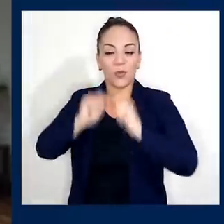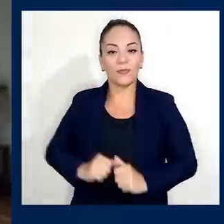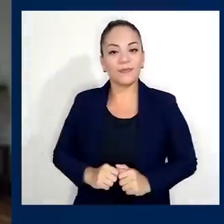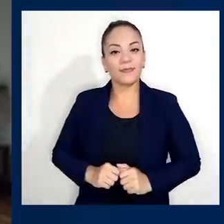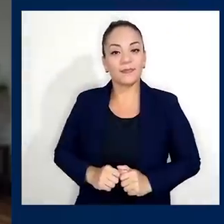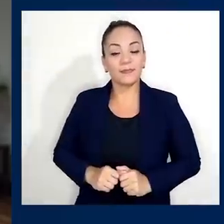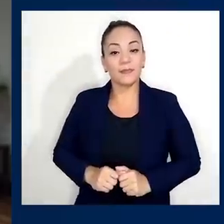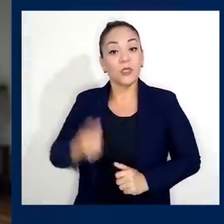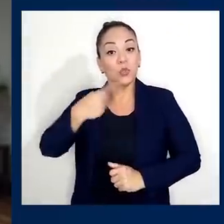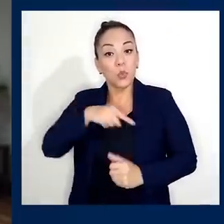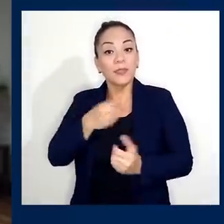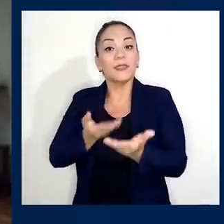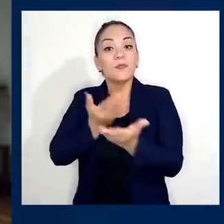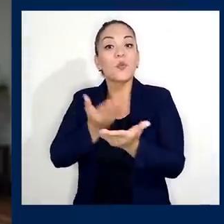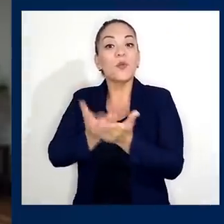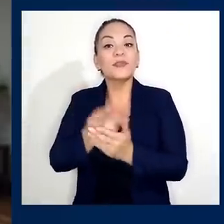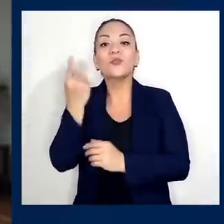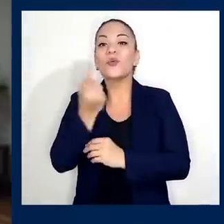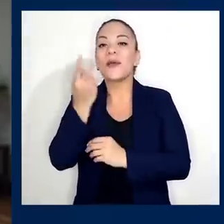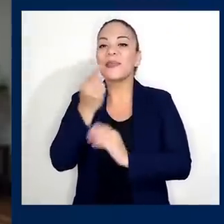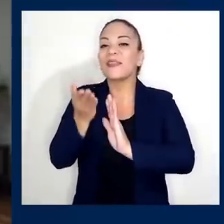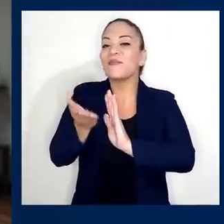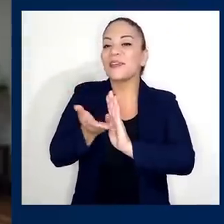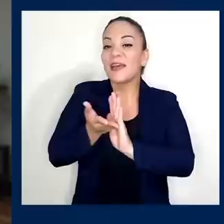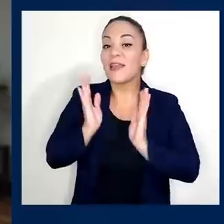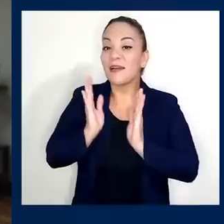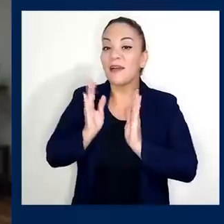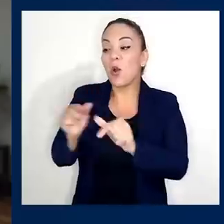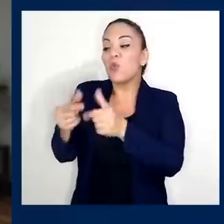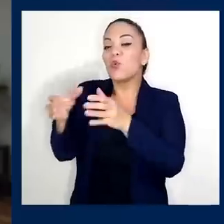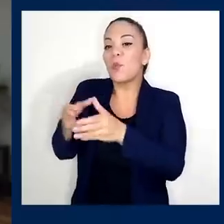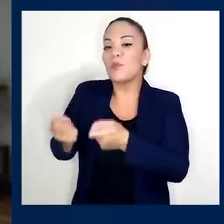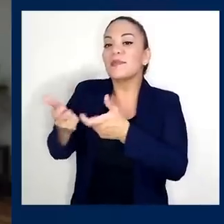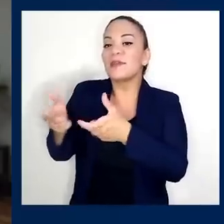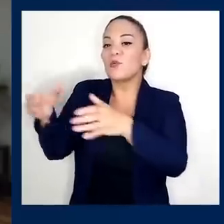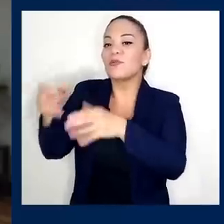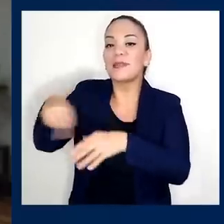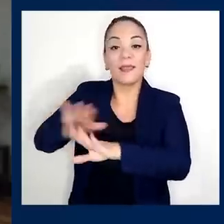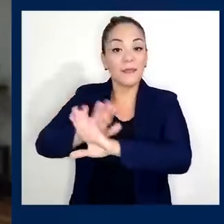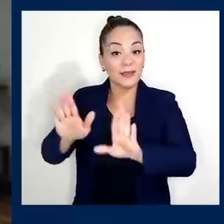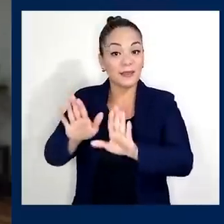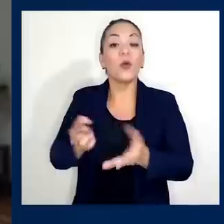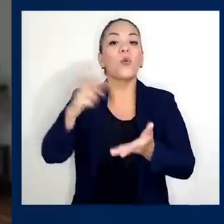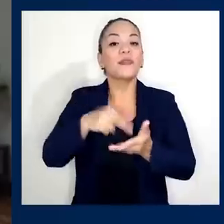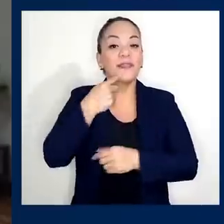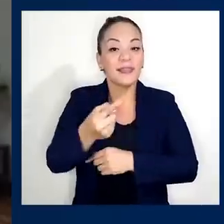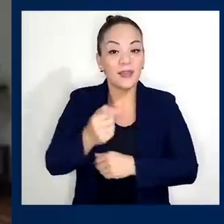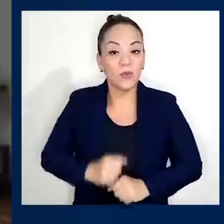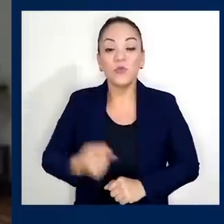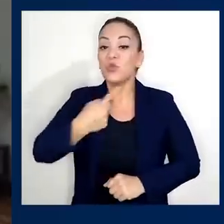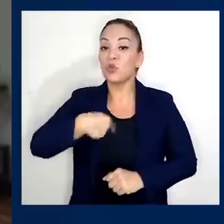propuestas solo afectarían a un puñado de ellos? Repito, no